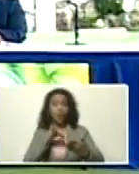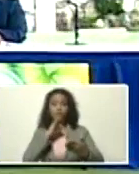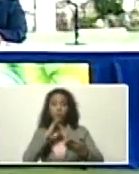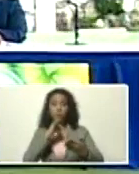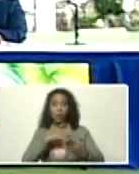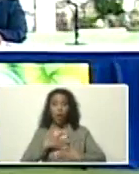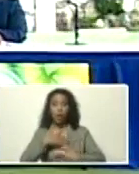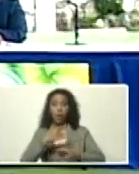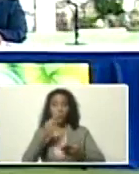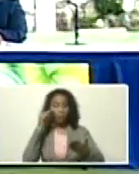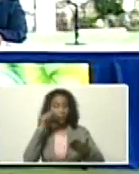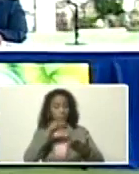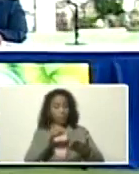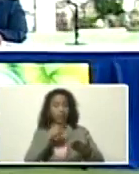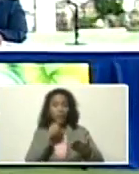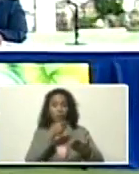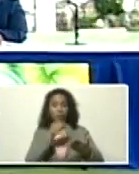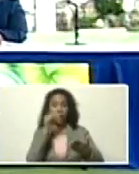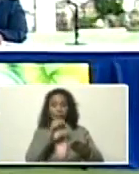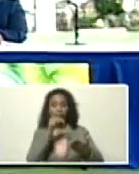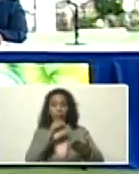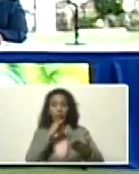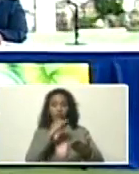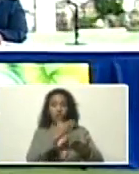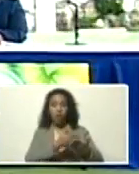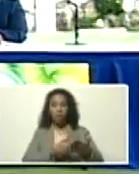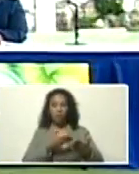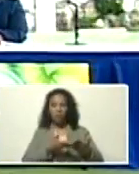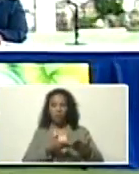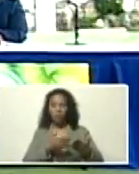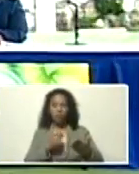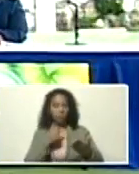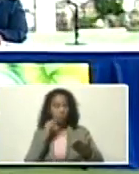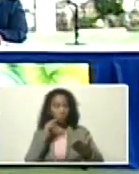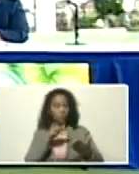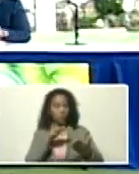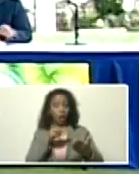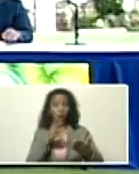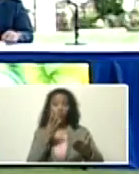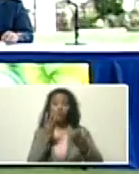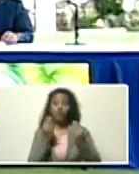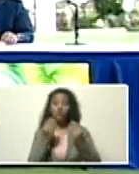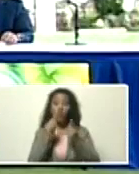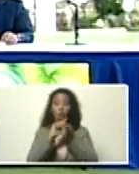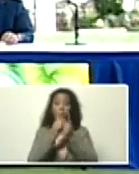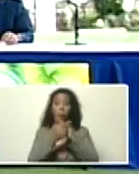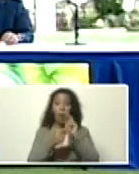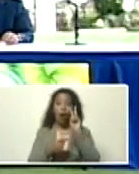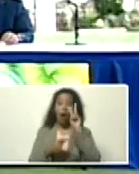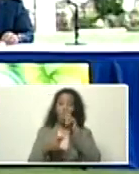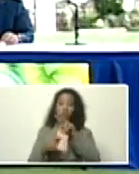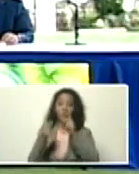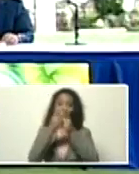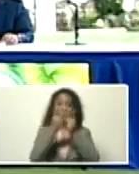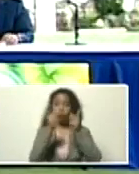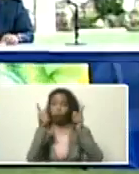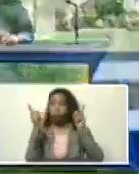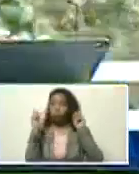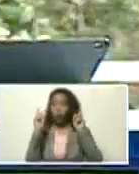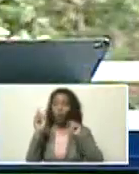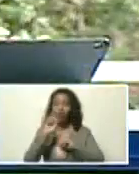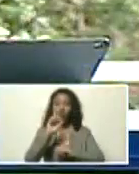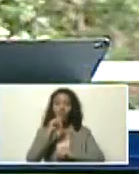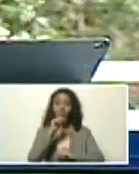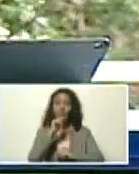interés, que dice este informe, dice, muchos de los cambios observados en el clima, no